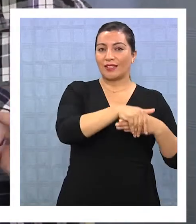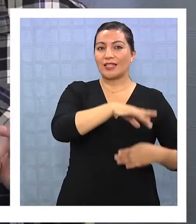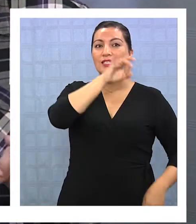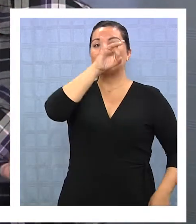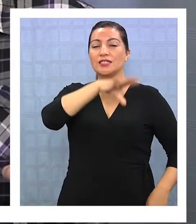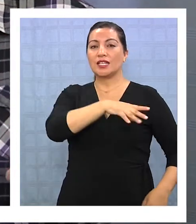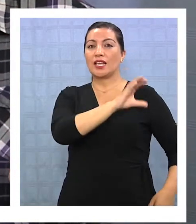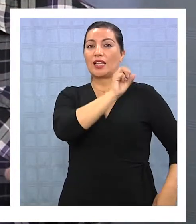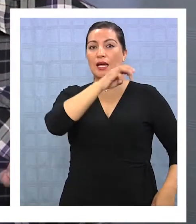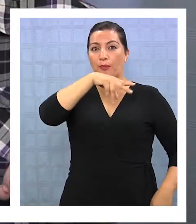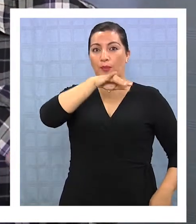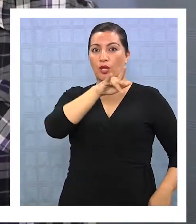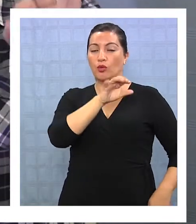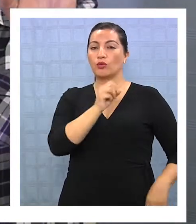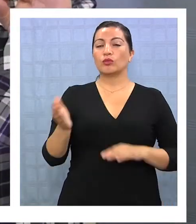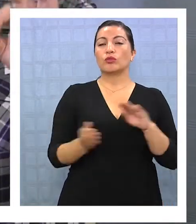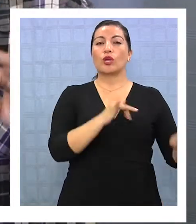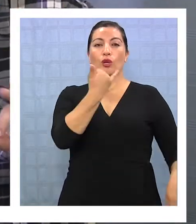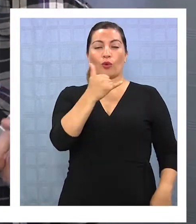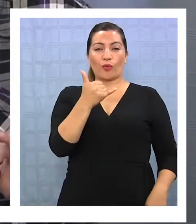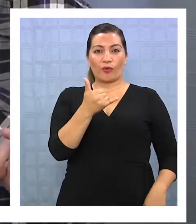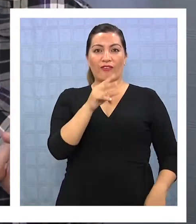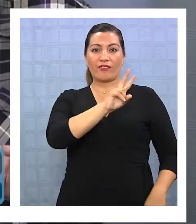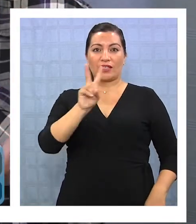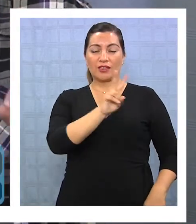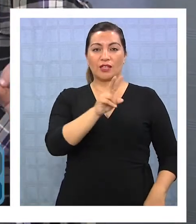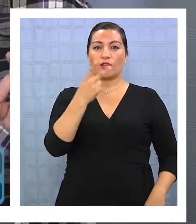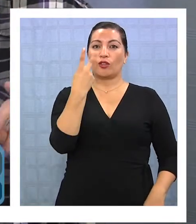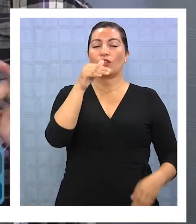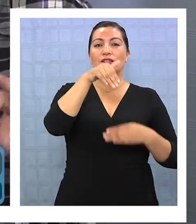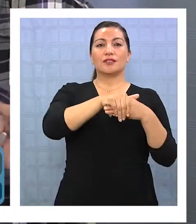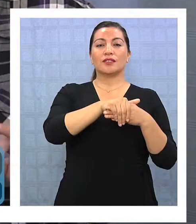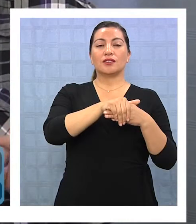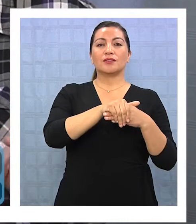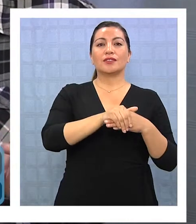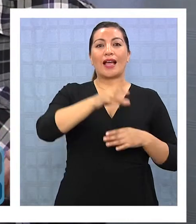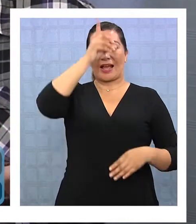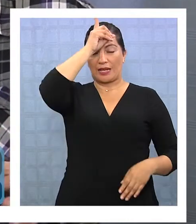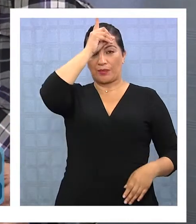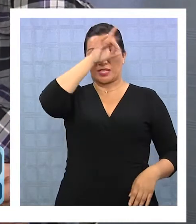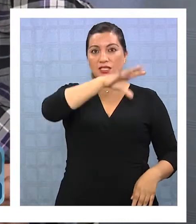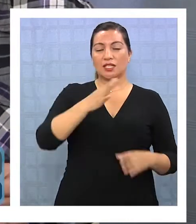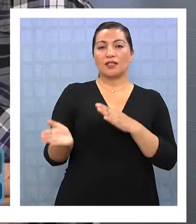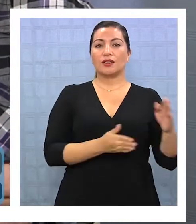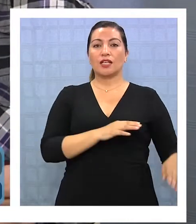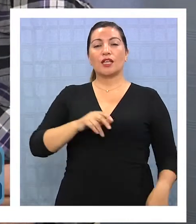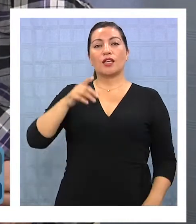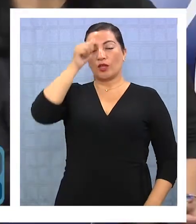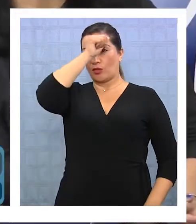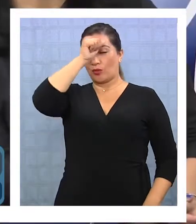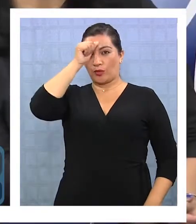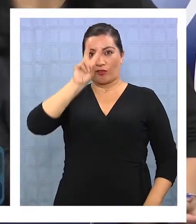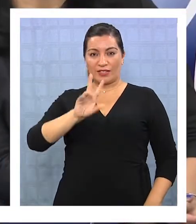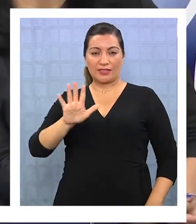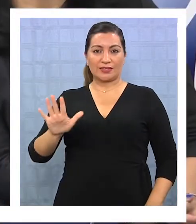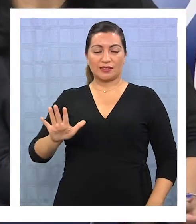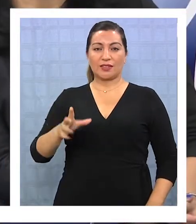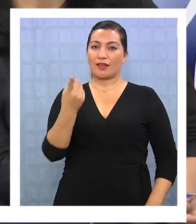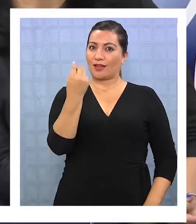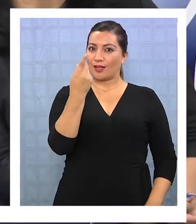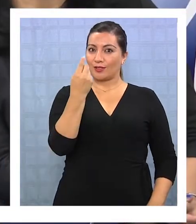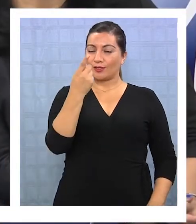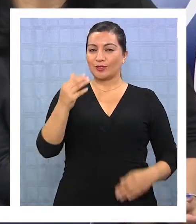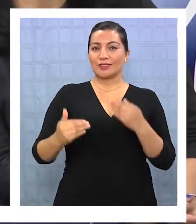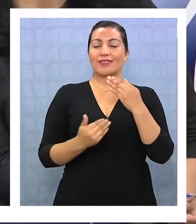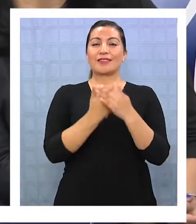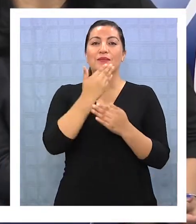14 horas Chile contra Camerún. El jueves 22, 14 horas Chile contra Alemania. Y el domingo 25 a